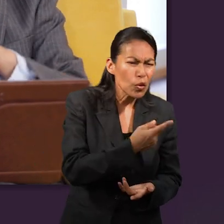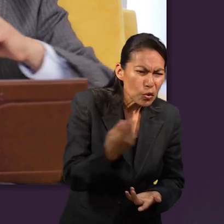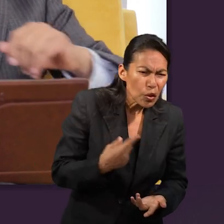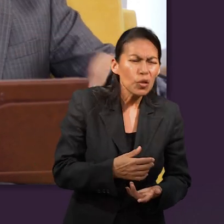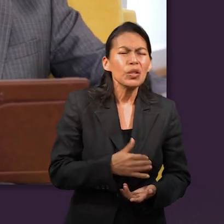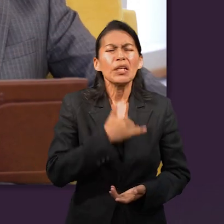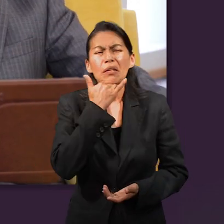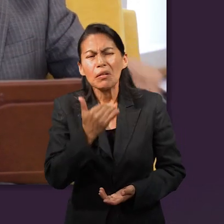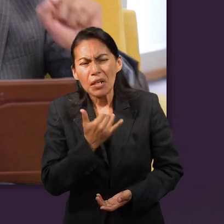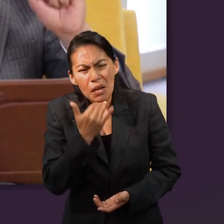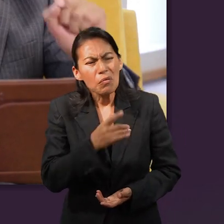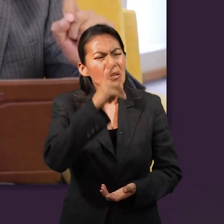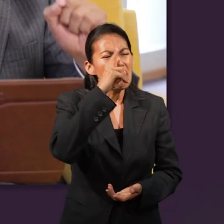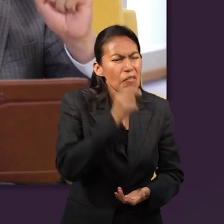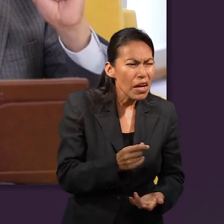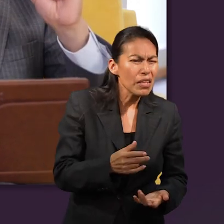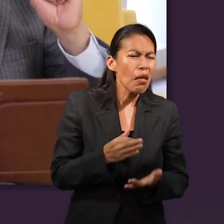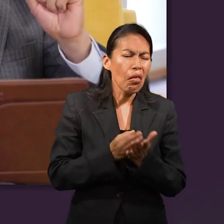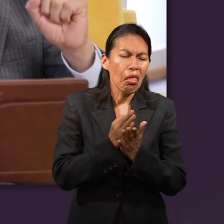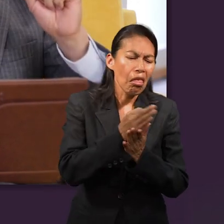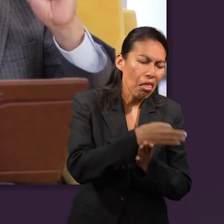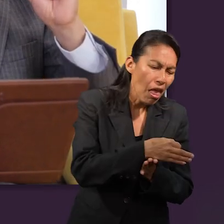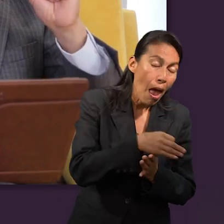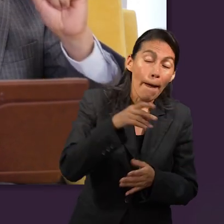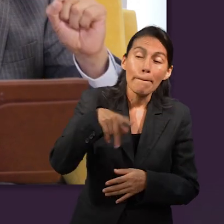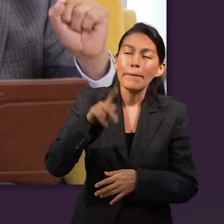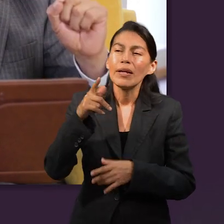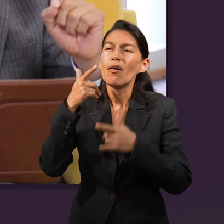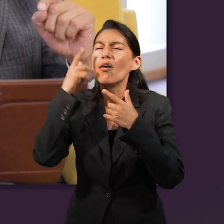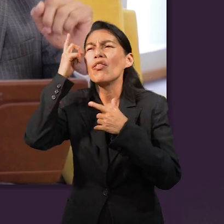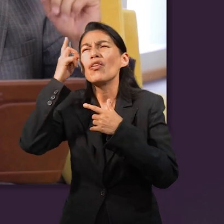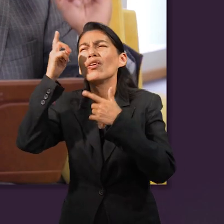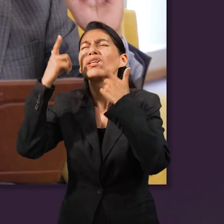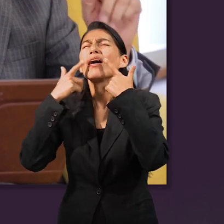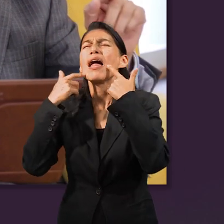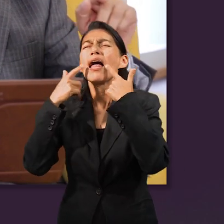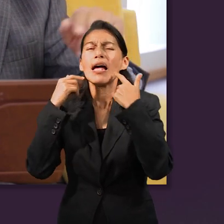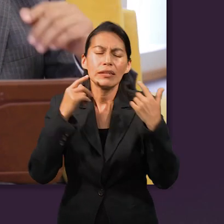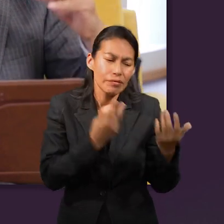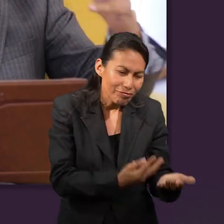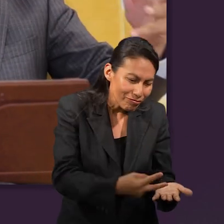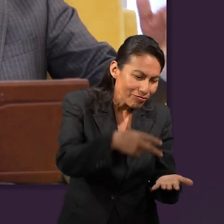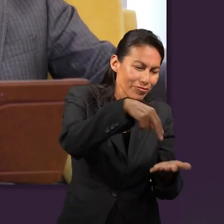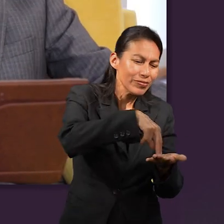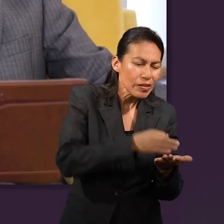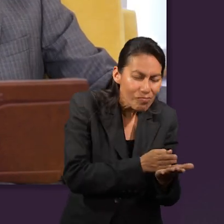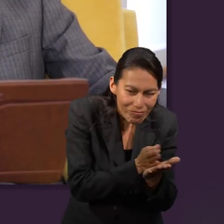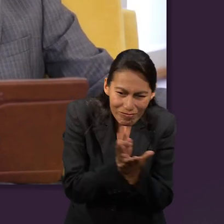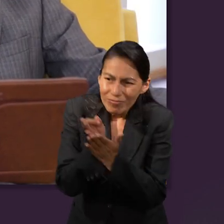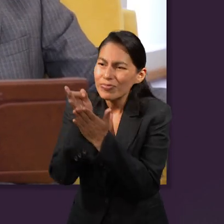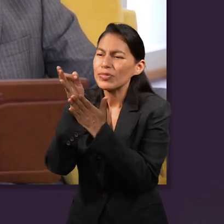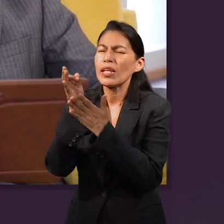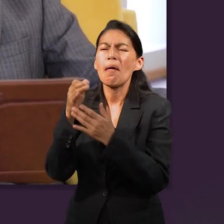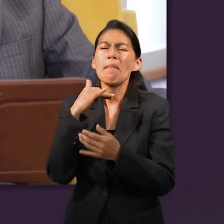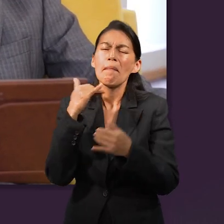pero la gracia de Dios siempre está dispuesta a levantarnos, a perdonar nuestros pecados y a ser de nosotros personas